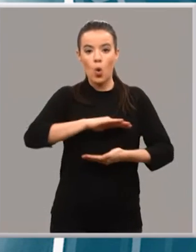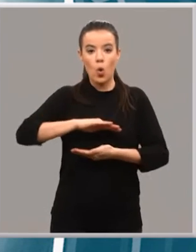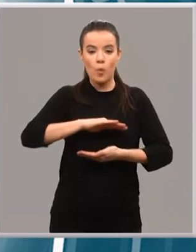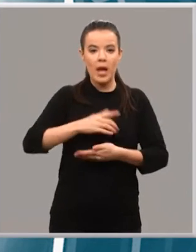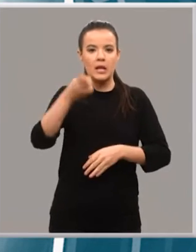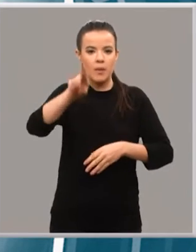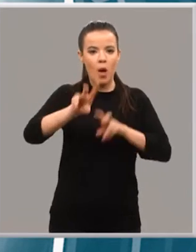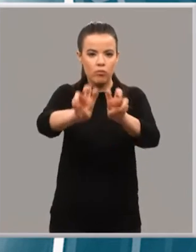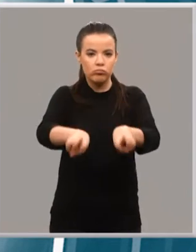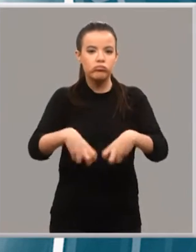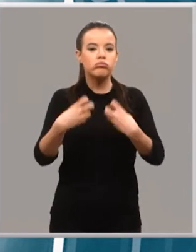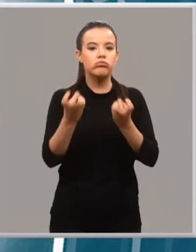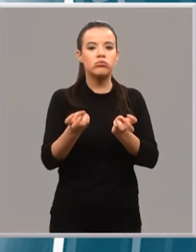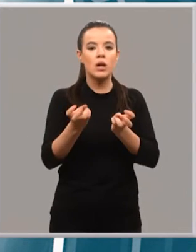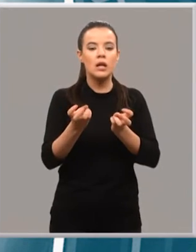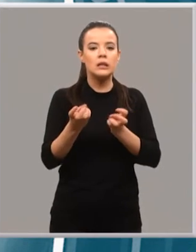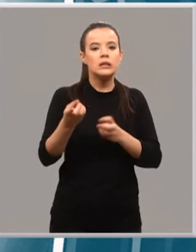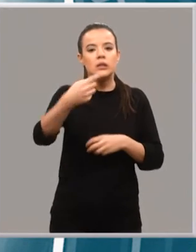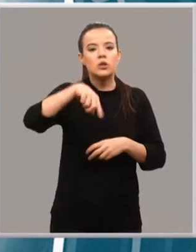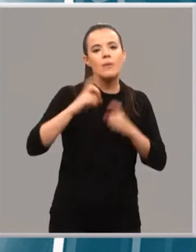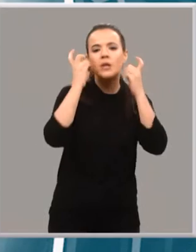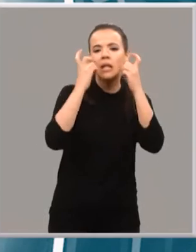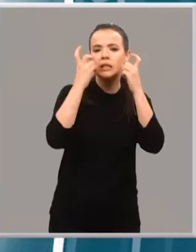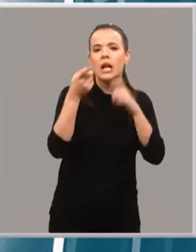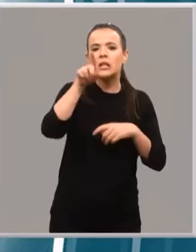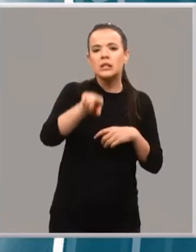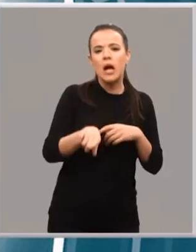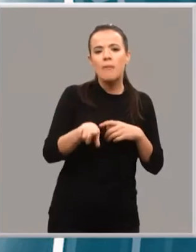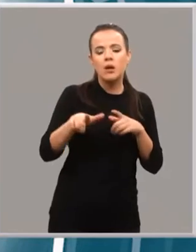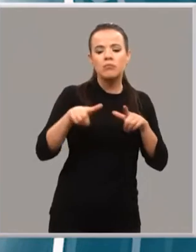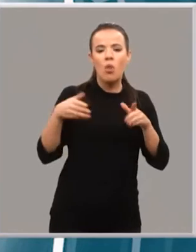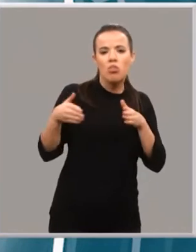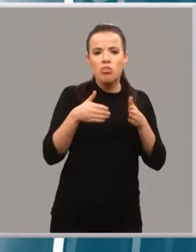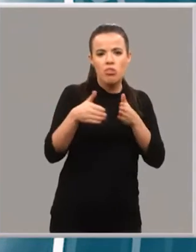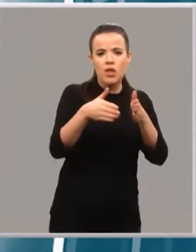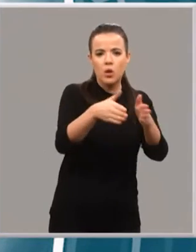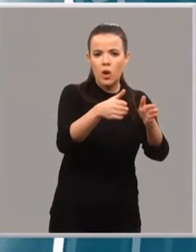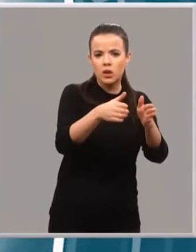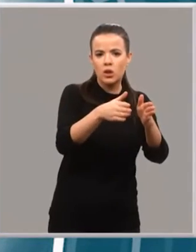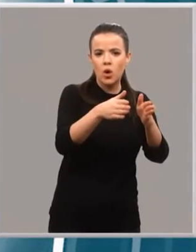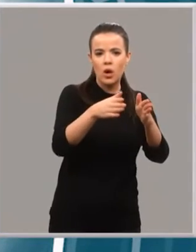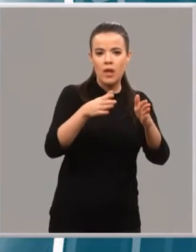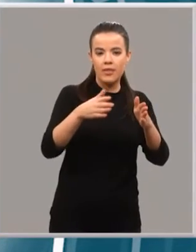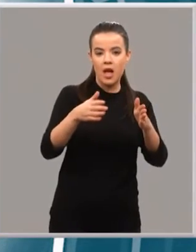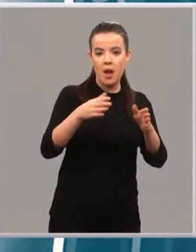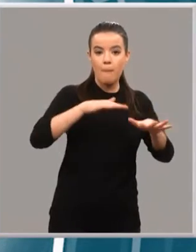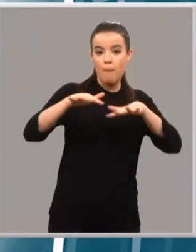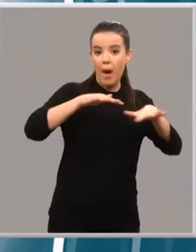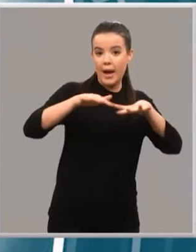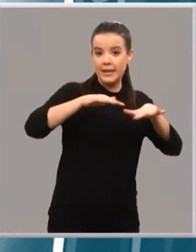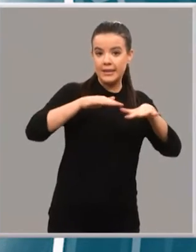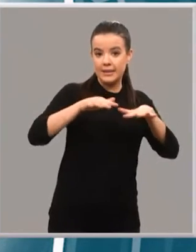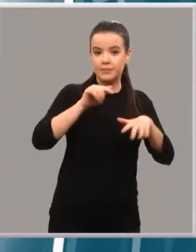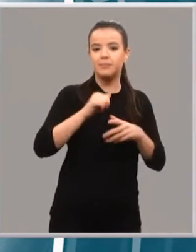y vamos a tratar también de instalar un circuito permanente de agility dentro de lo que es las